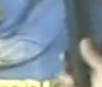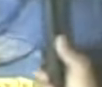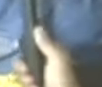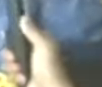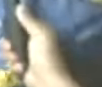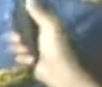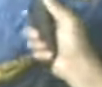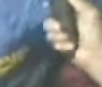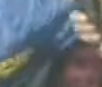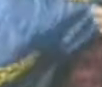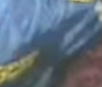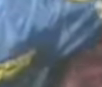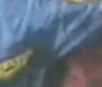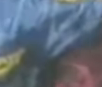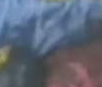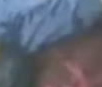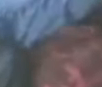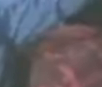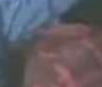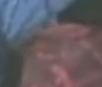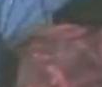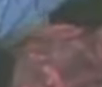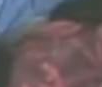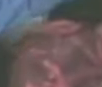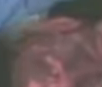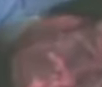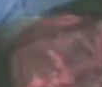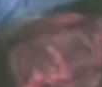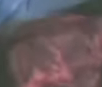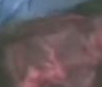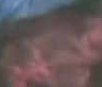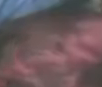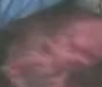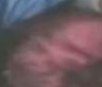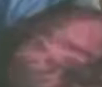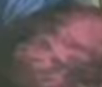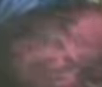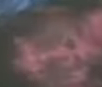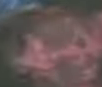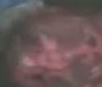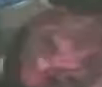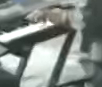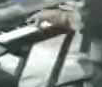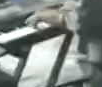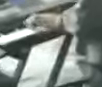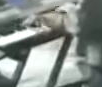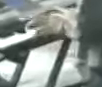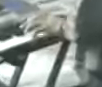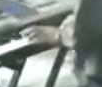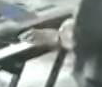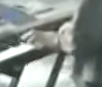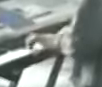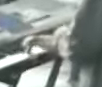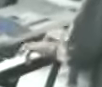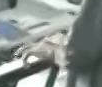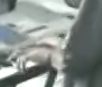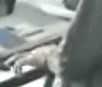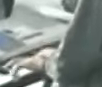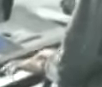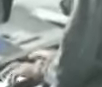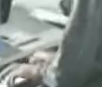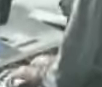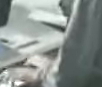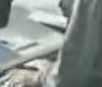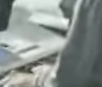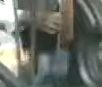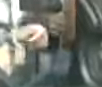Y desde que te fuiste De mi lado Tú me has dejado El corazón destrozado El alma pendiendo De un hilo Como